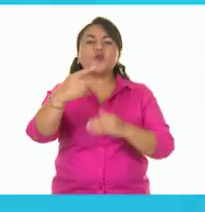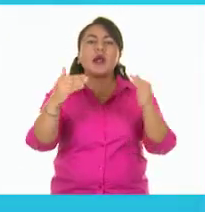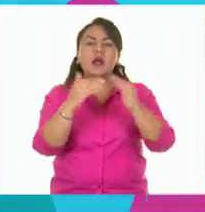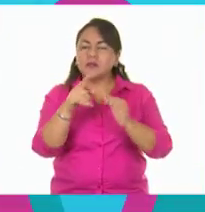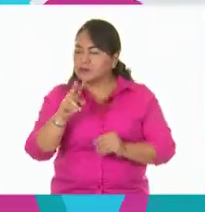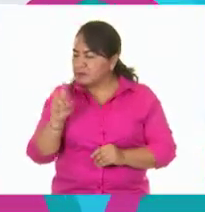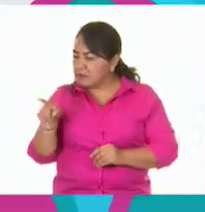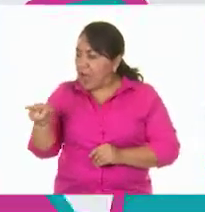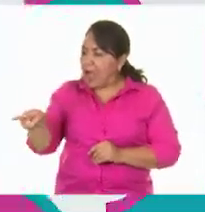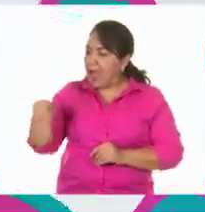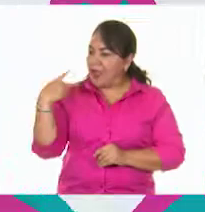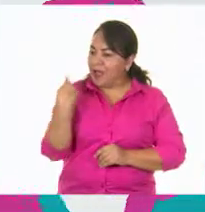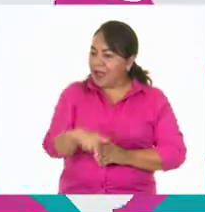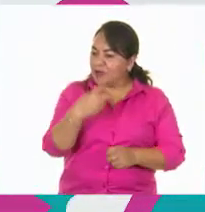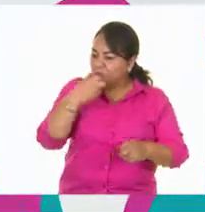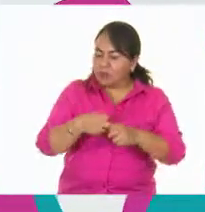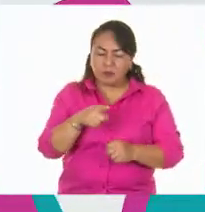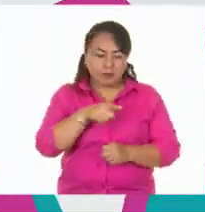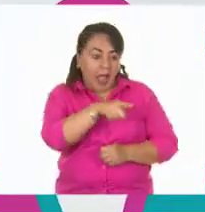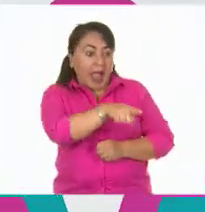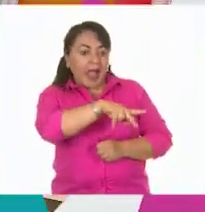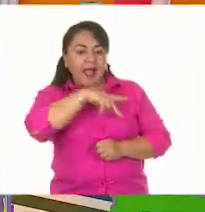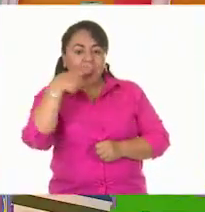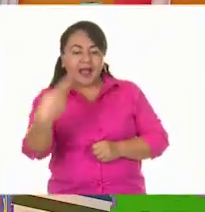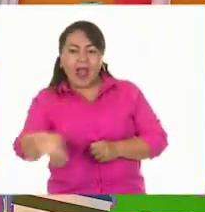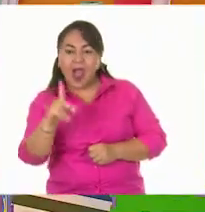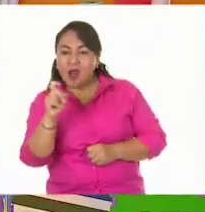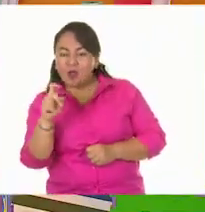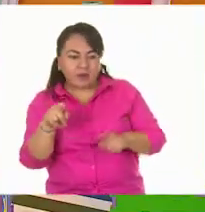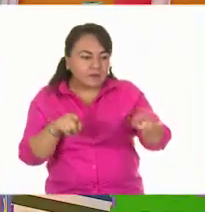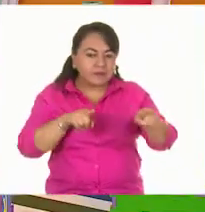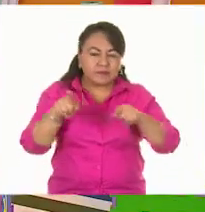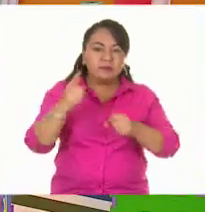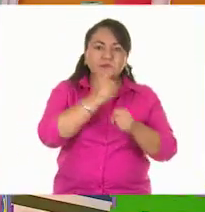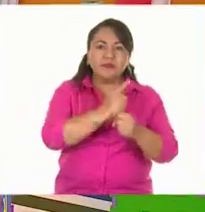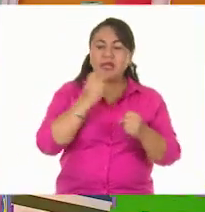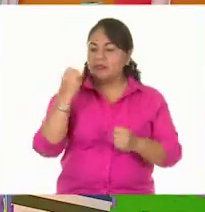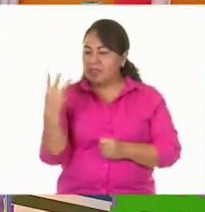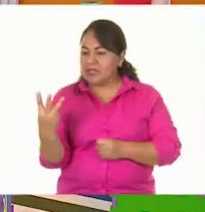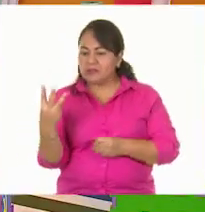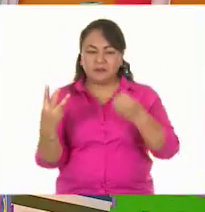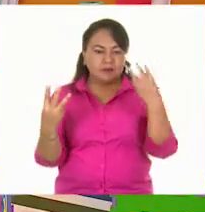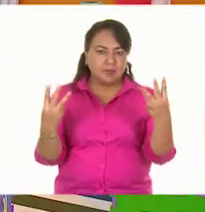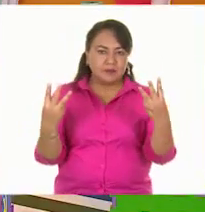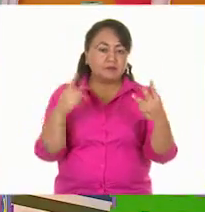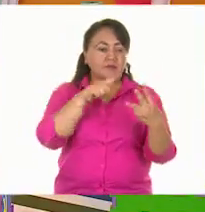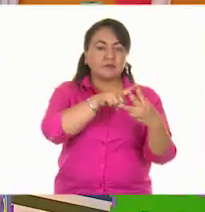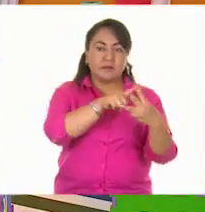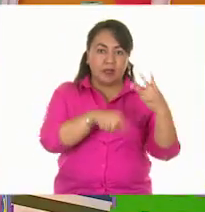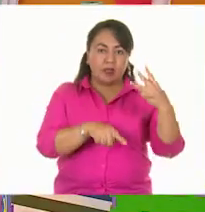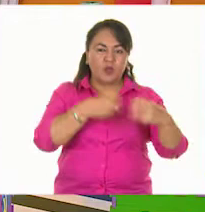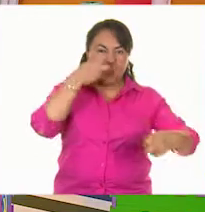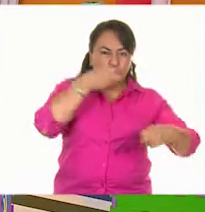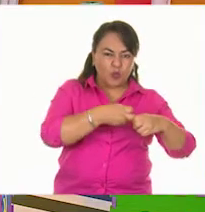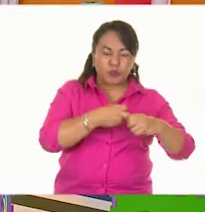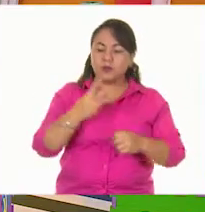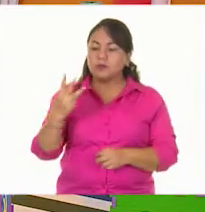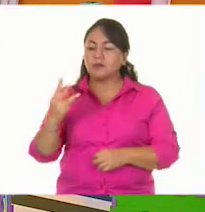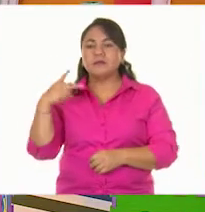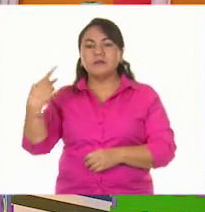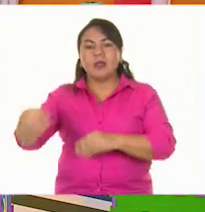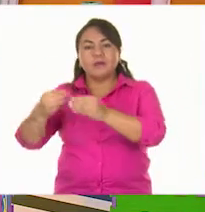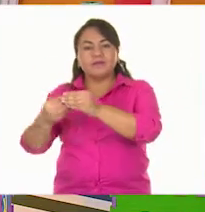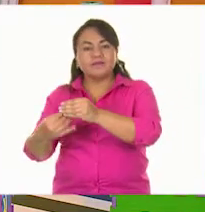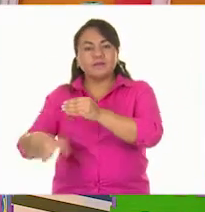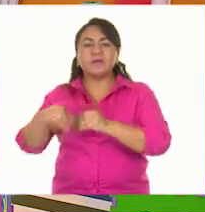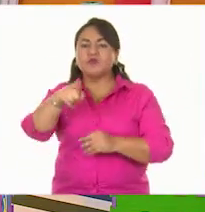escribimos en nuestro cuaderno para poder identificar tres sólidos y tres líquidos que se encuentren